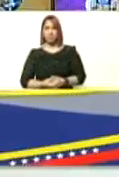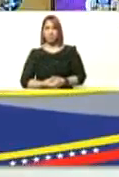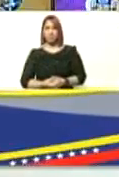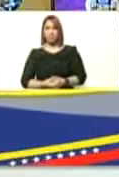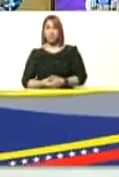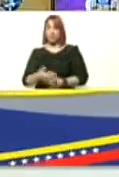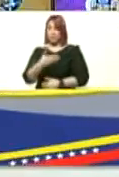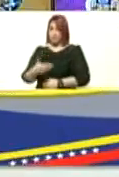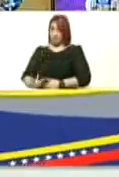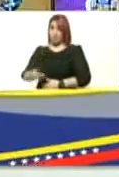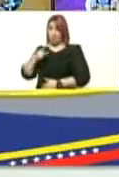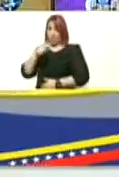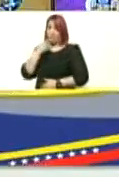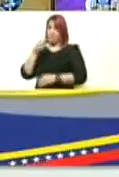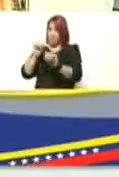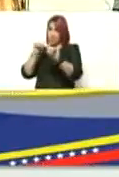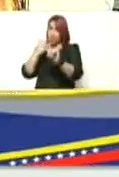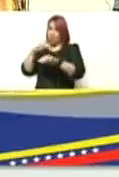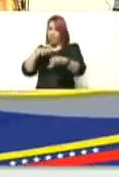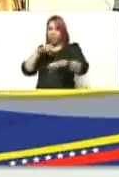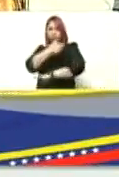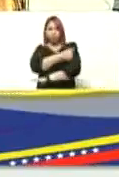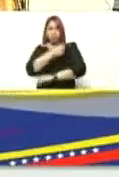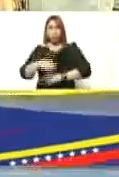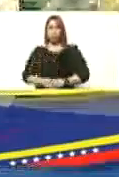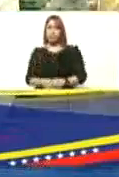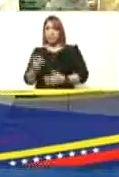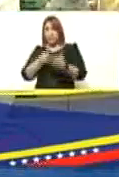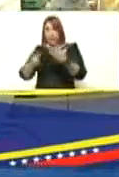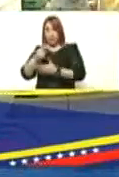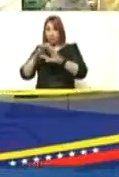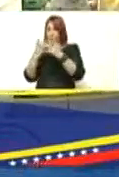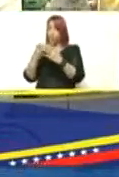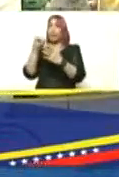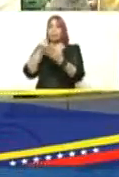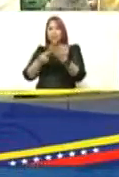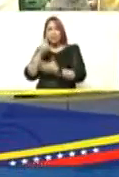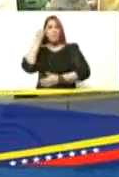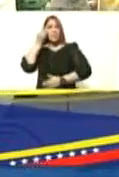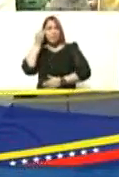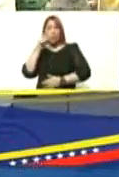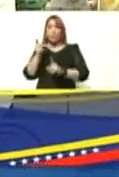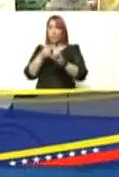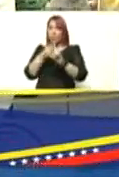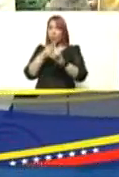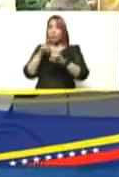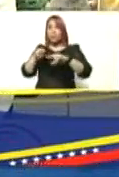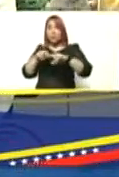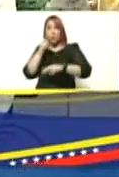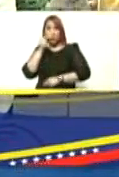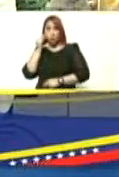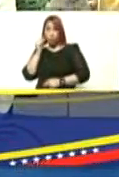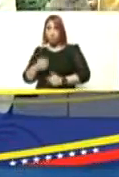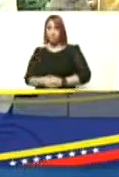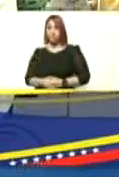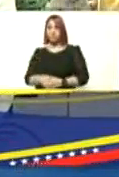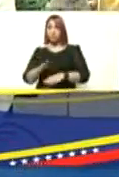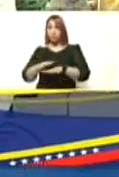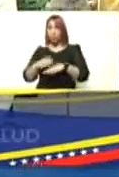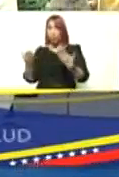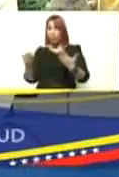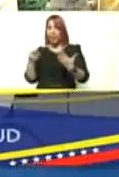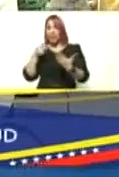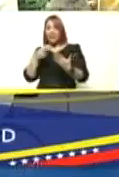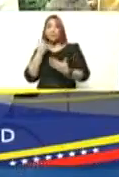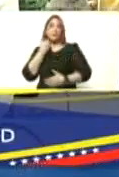Presidente como usted señalaba la mayoría de las vacunas que se diseñan en el mundo son diseñadas pensando primero en los niños y en las niñas porque son